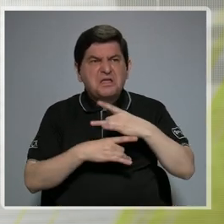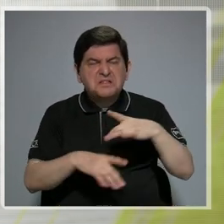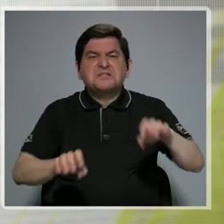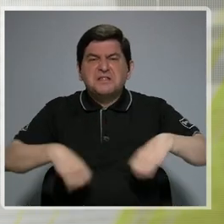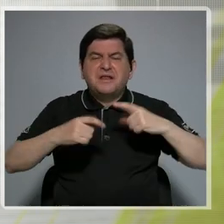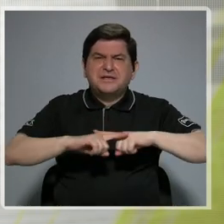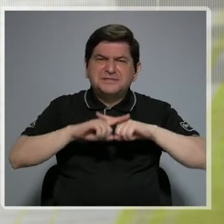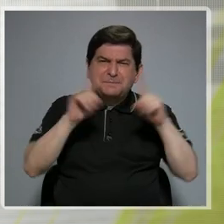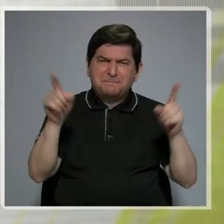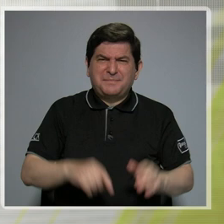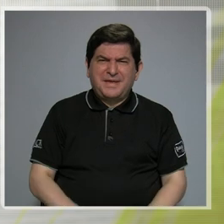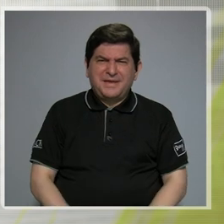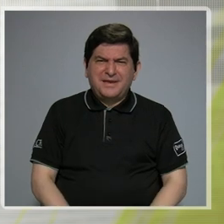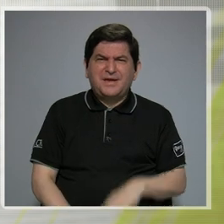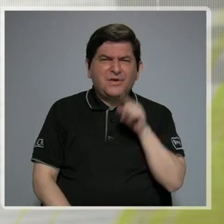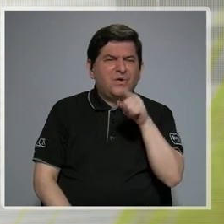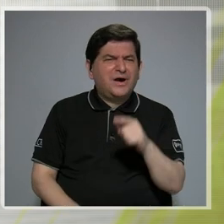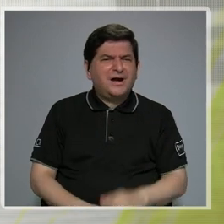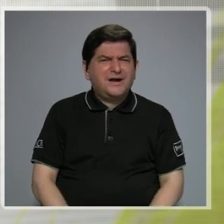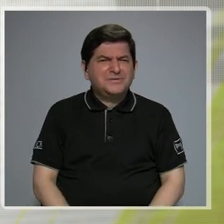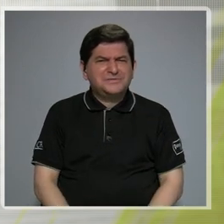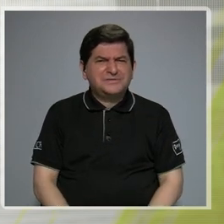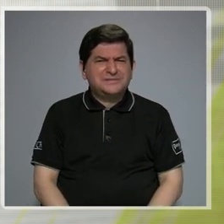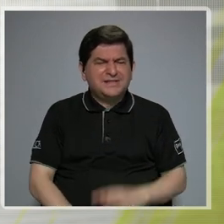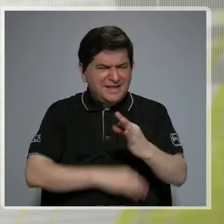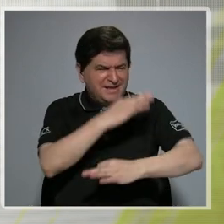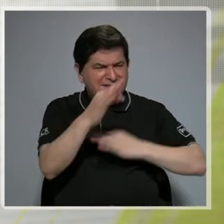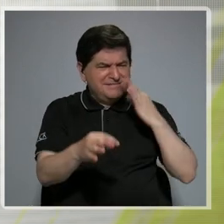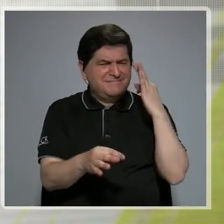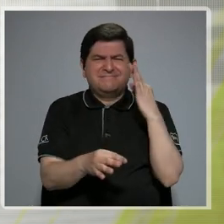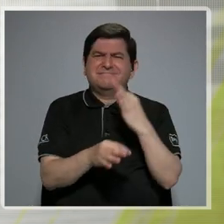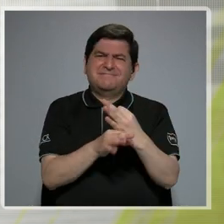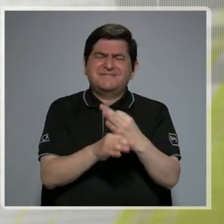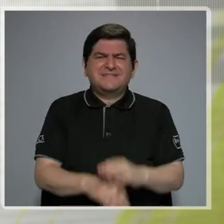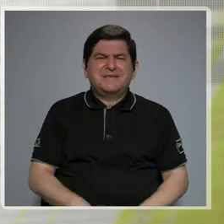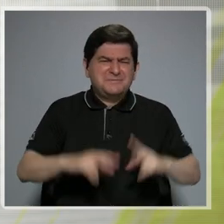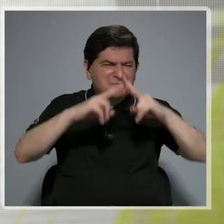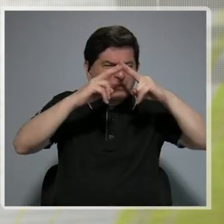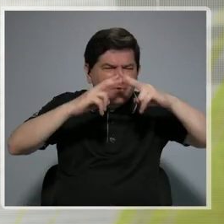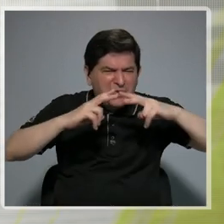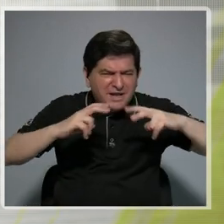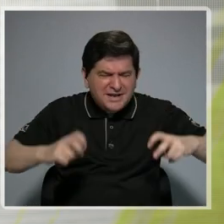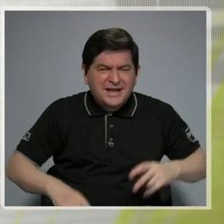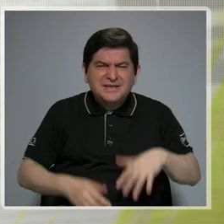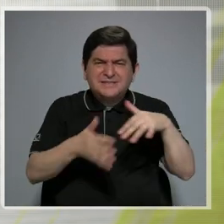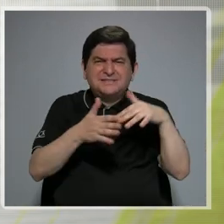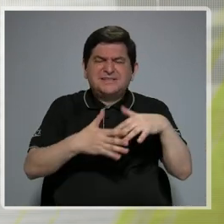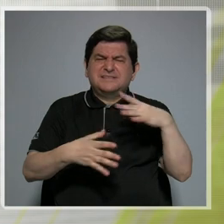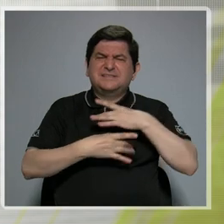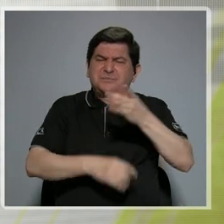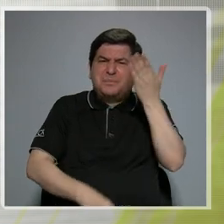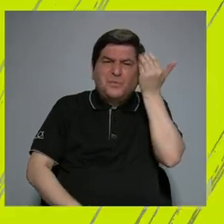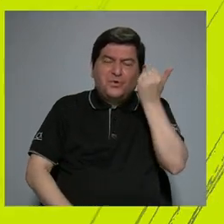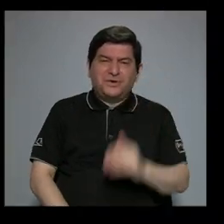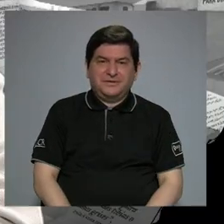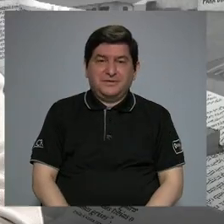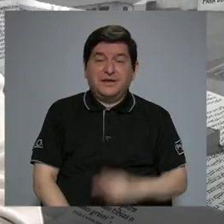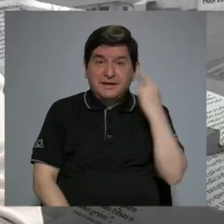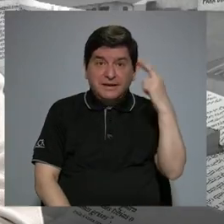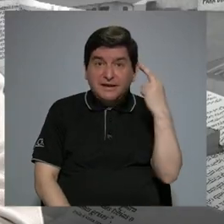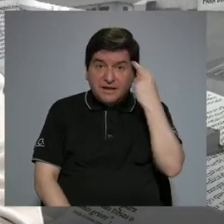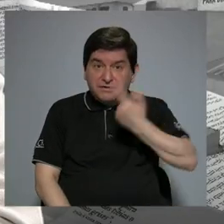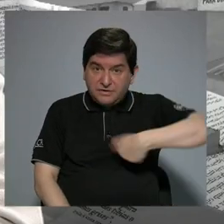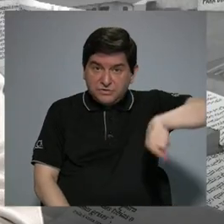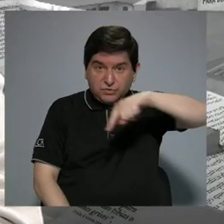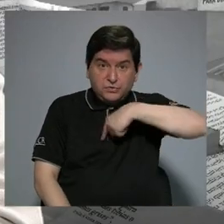¿por qué es que le llama la atención ese tipo de análisis o de estudios? Bueno, eso es porque